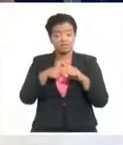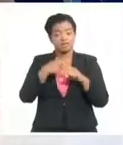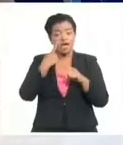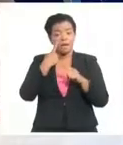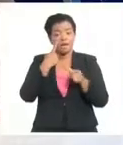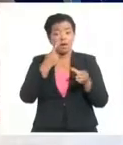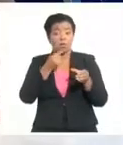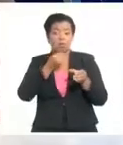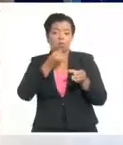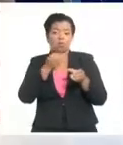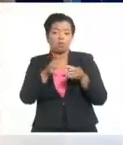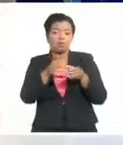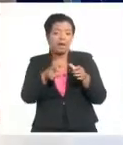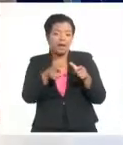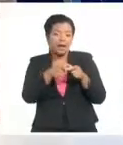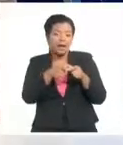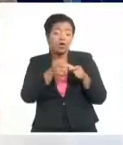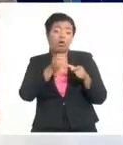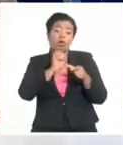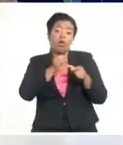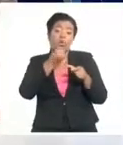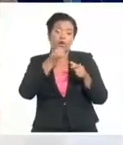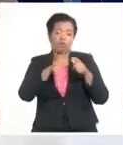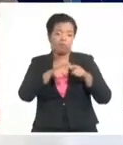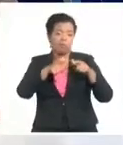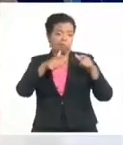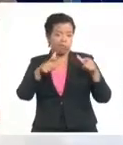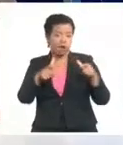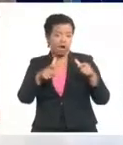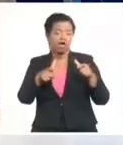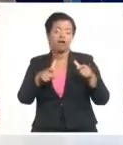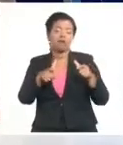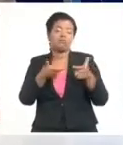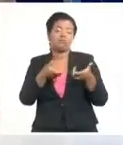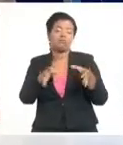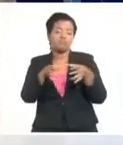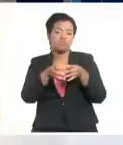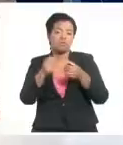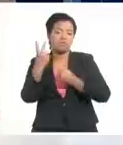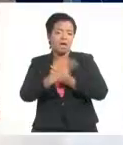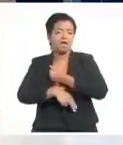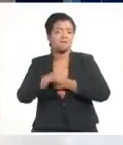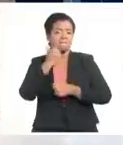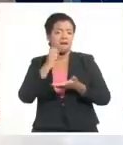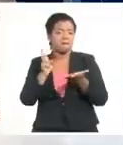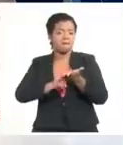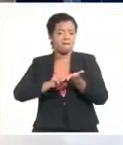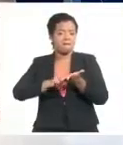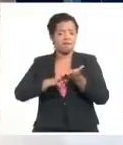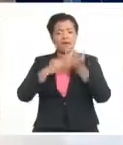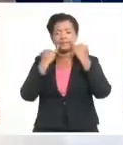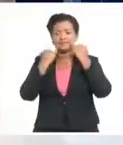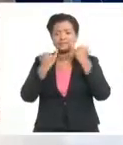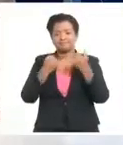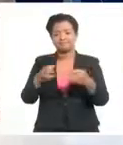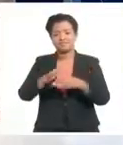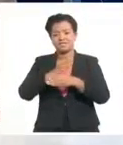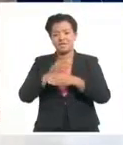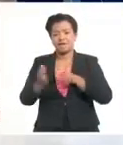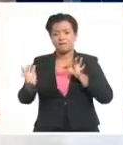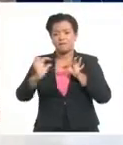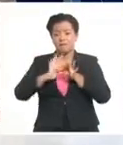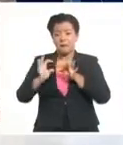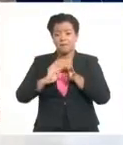organización. Esto permitiría mayores proyectos comunes, mayores intereses compartidos y cuando haya un bloque